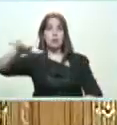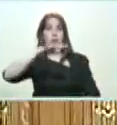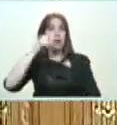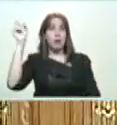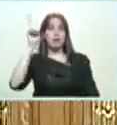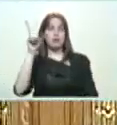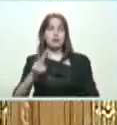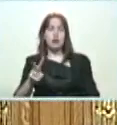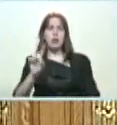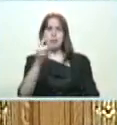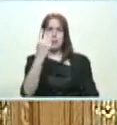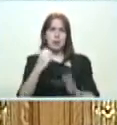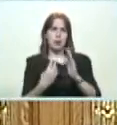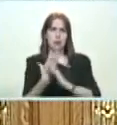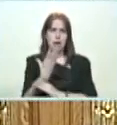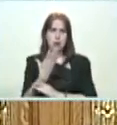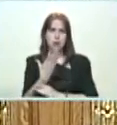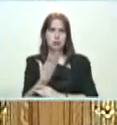el primero de mayo.